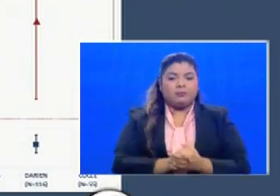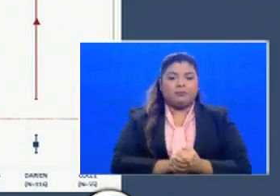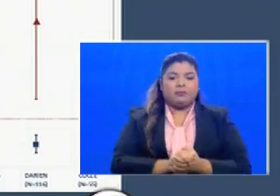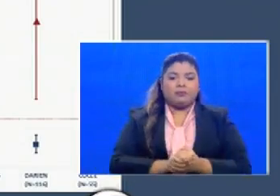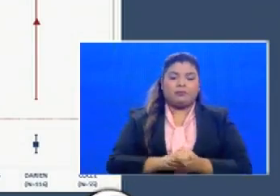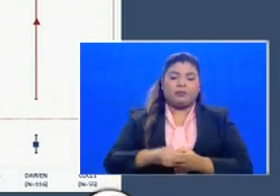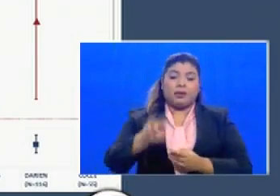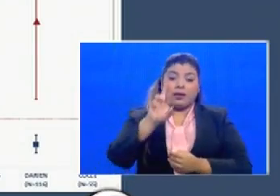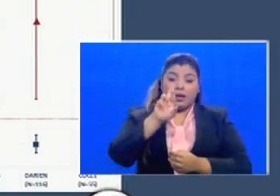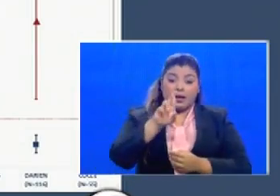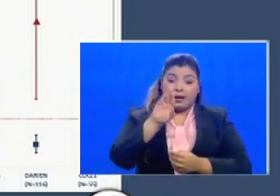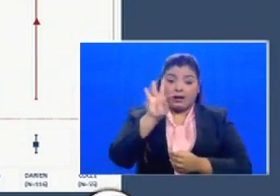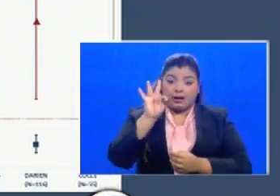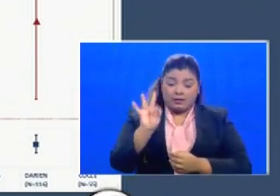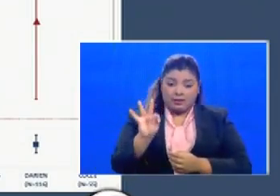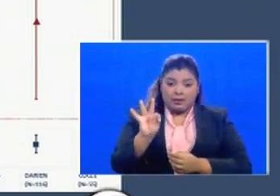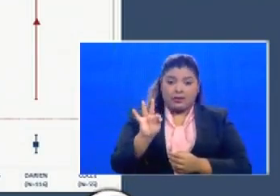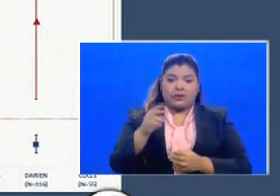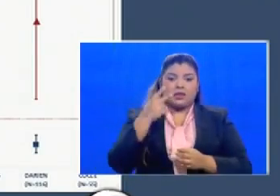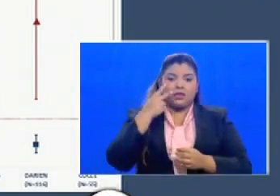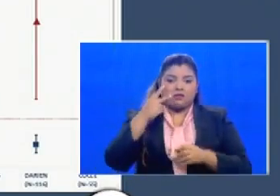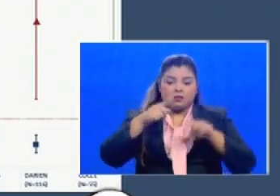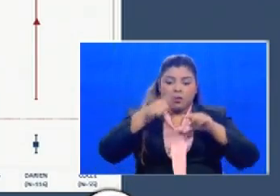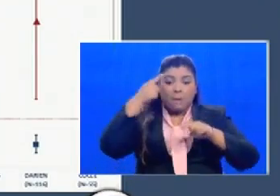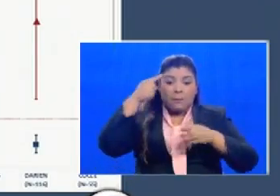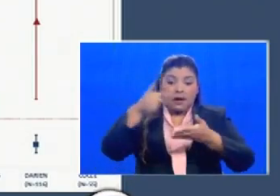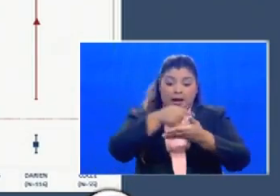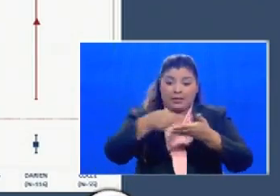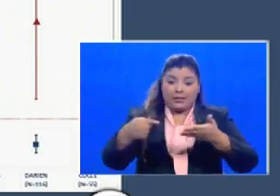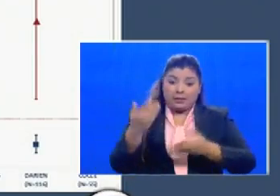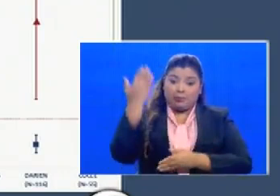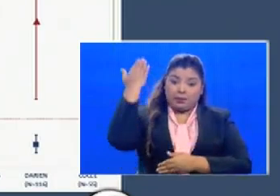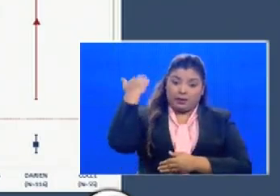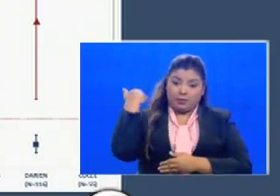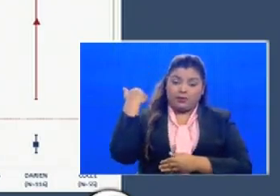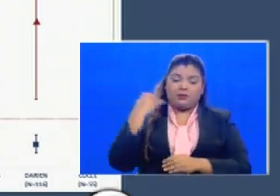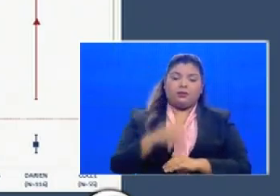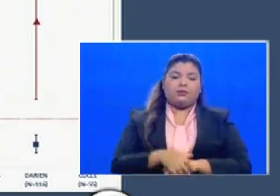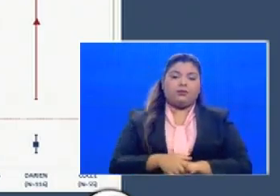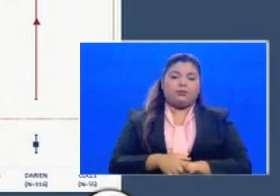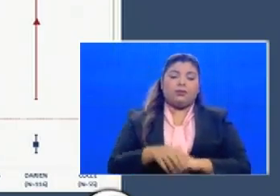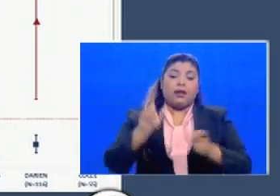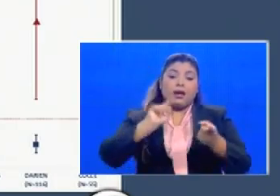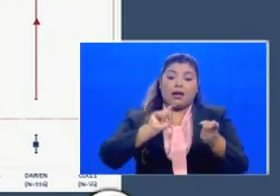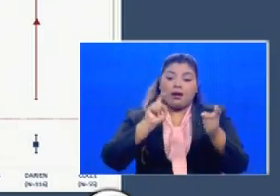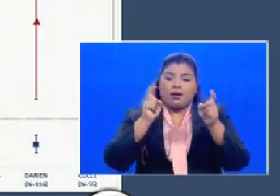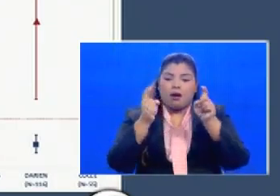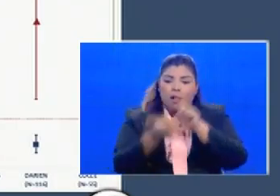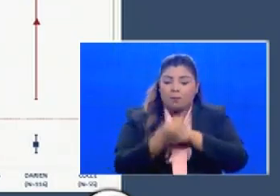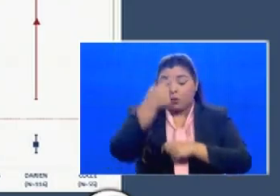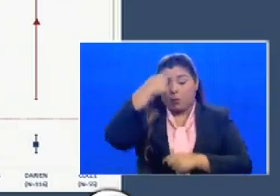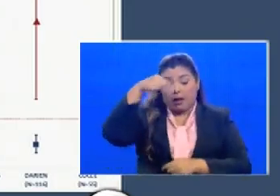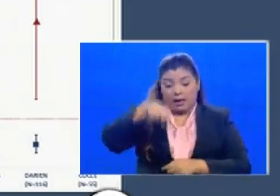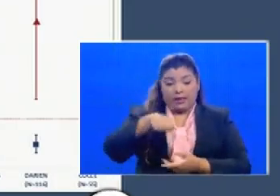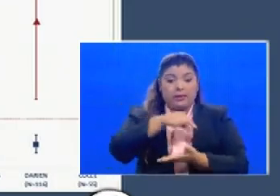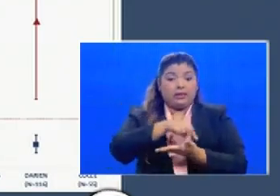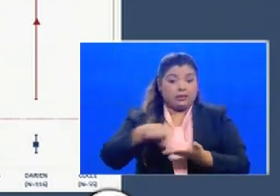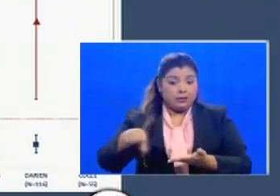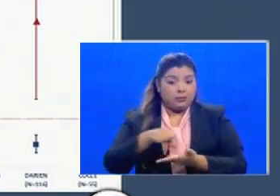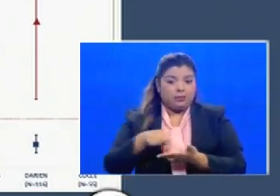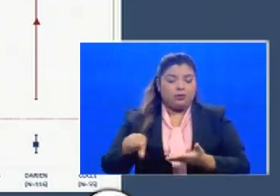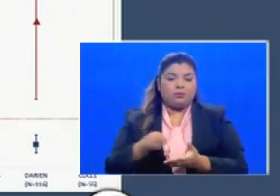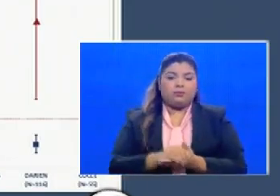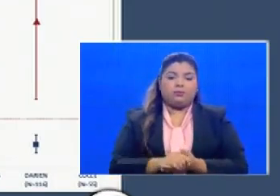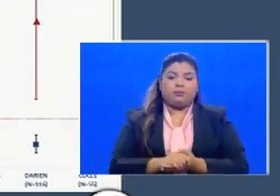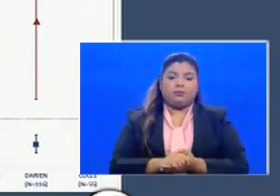o del número reproductivo efectivo para la semana anterior y el cambio que ha tenido para esta semana los